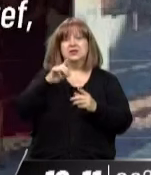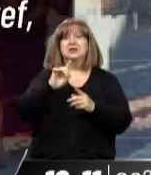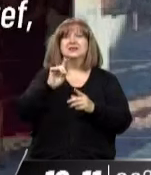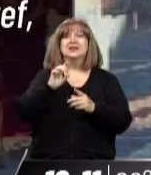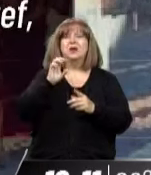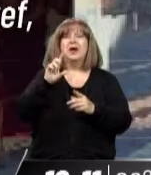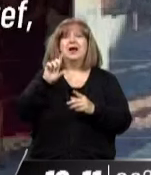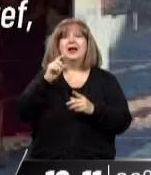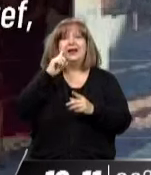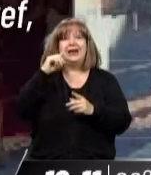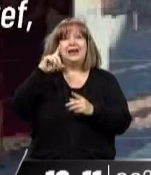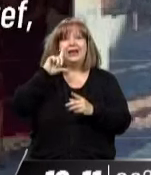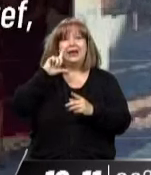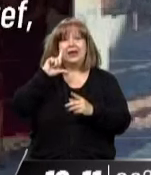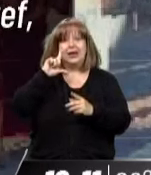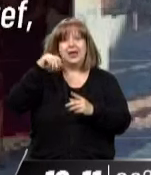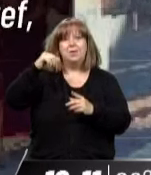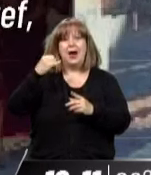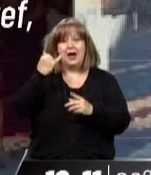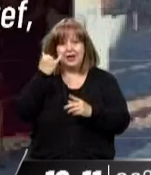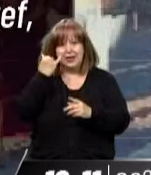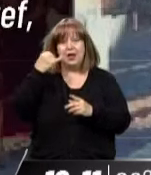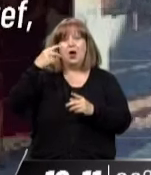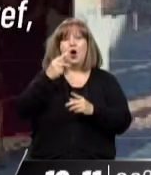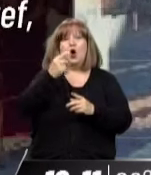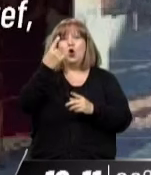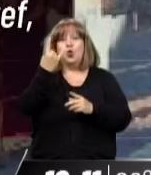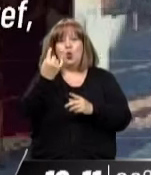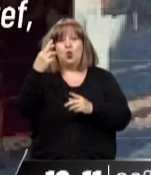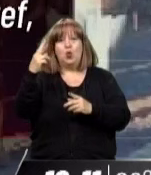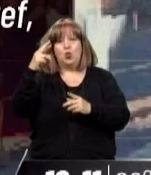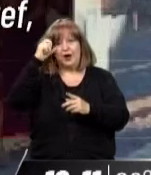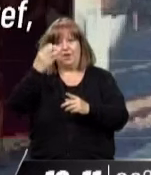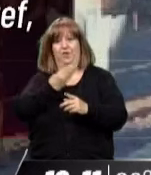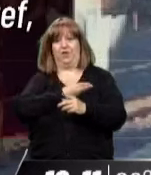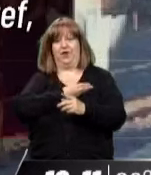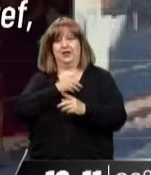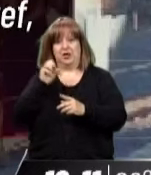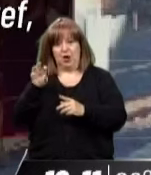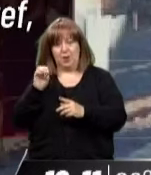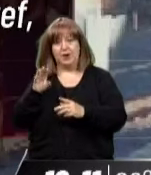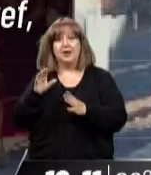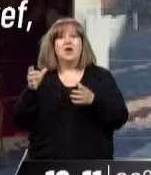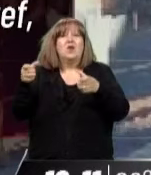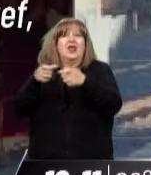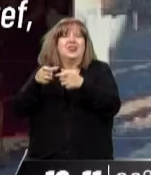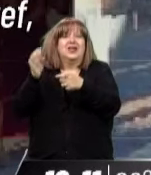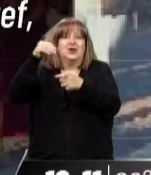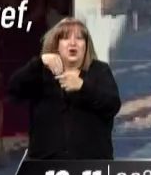Maicuref. Así se llama esta a la que se le ha reconocido estas 4.400 hectáreas, pertenecientes al pueblo mapuche,